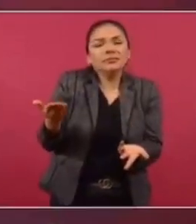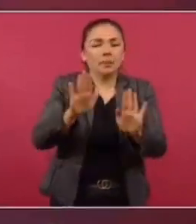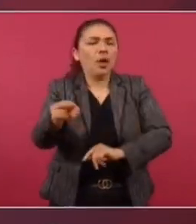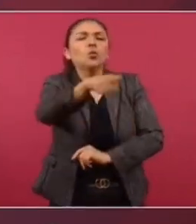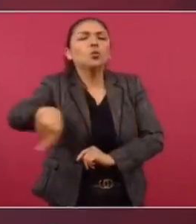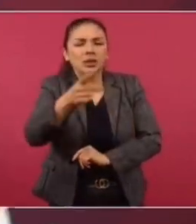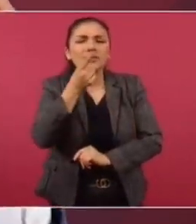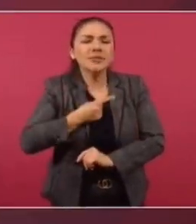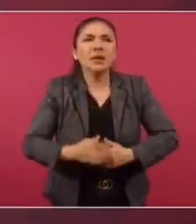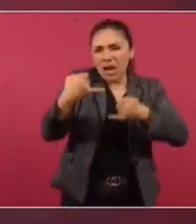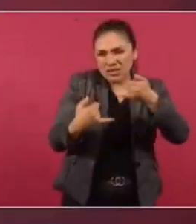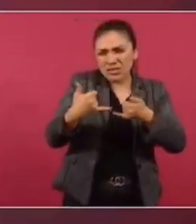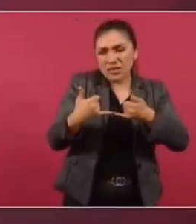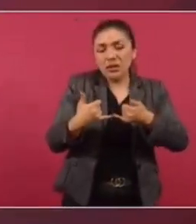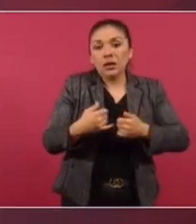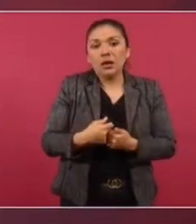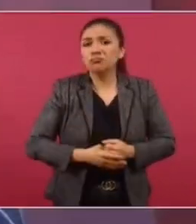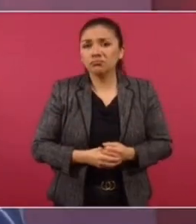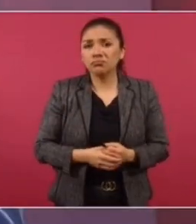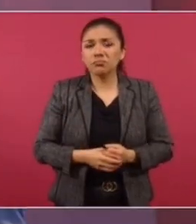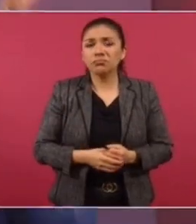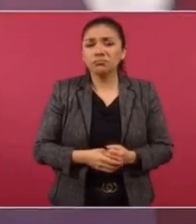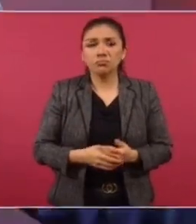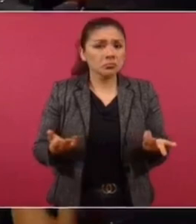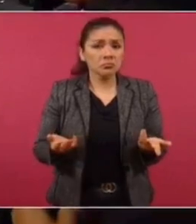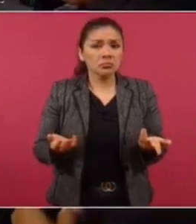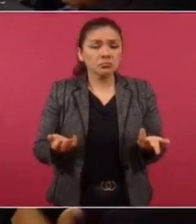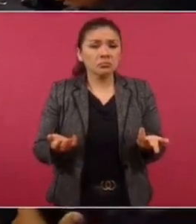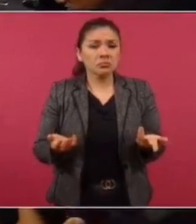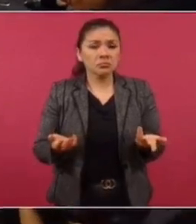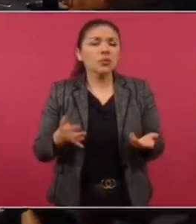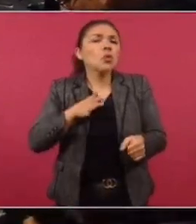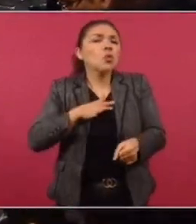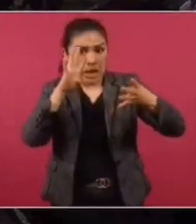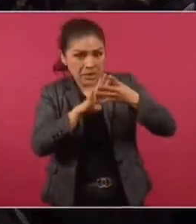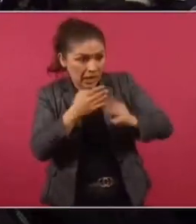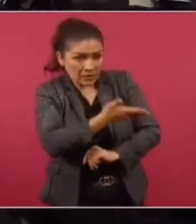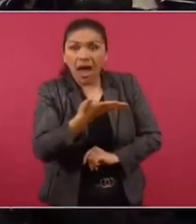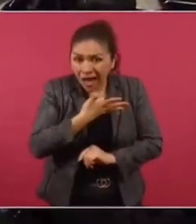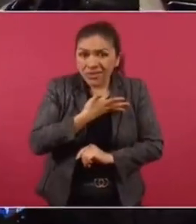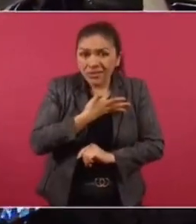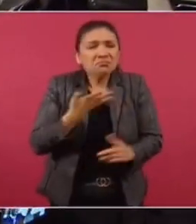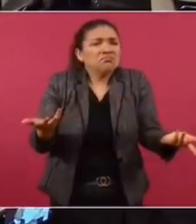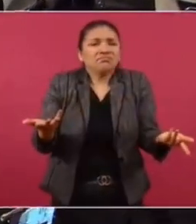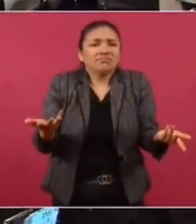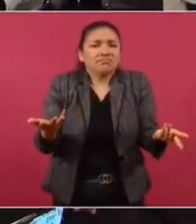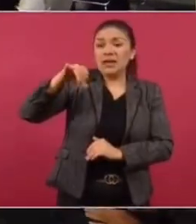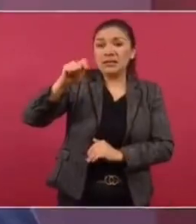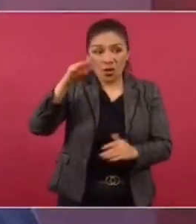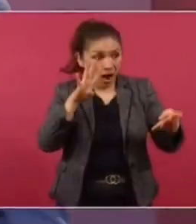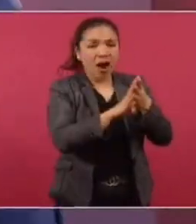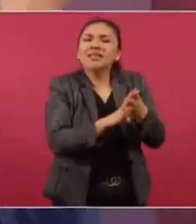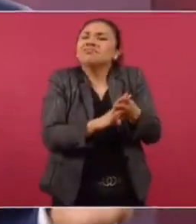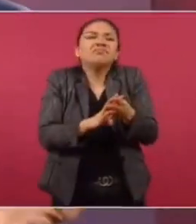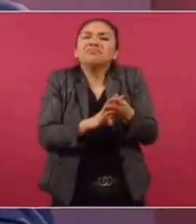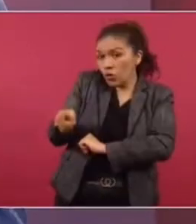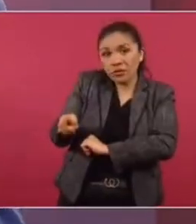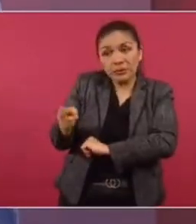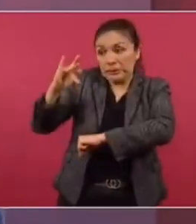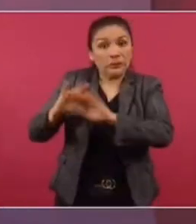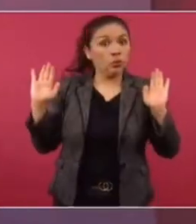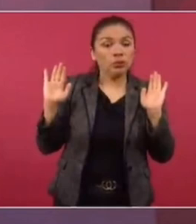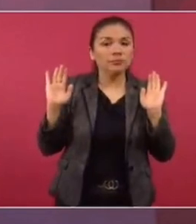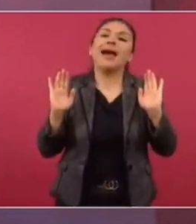díganme si hay un juez en la cárcel, que hay un magistrado en la cárcel. No, mucho menos un ministro. Es como el Castillo de la Pureza.